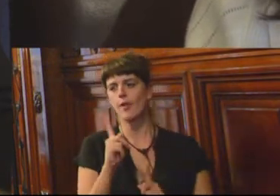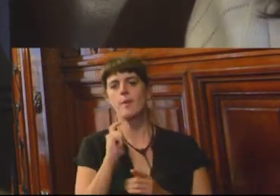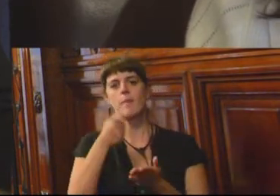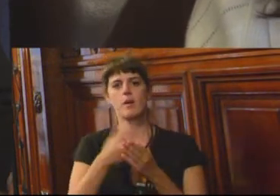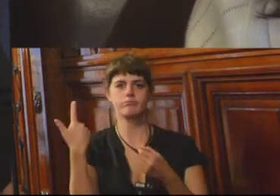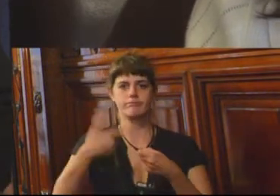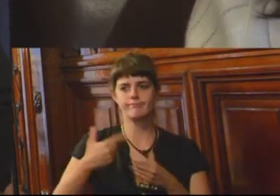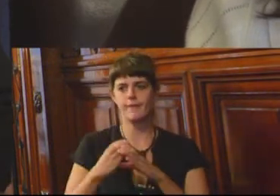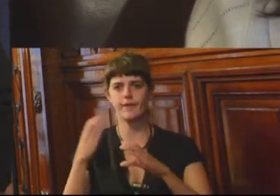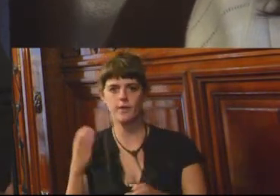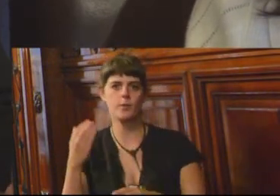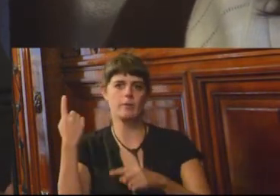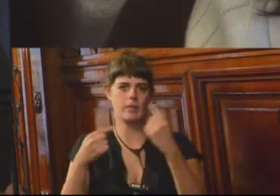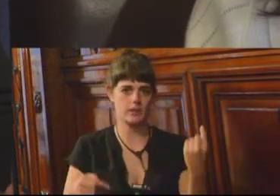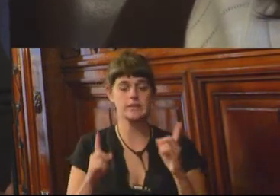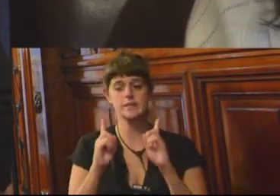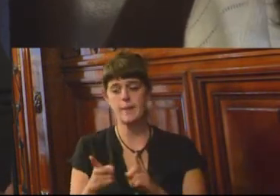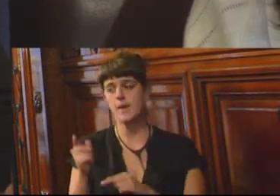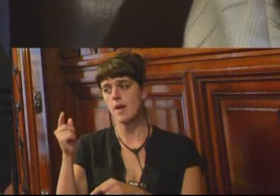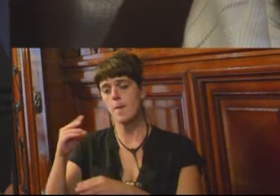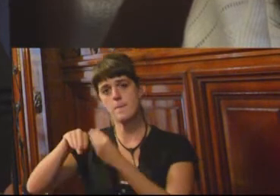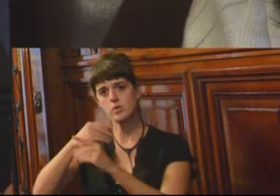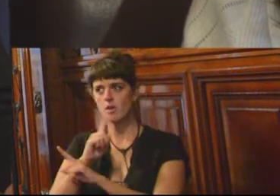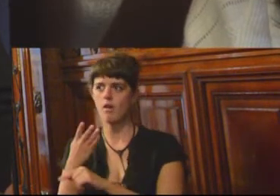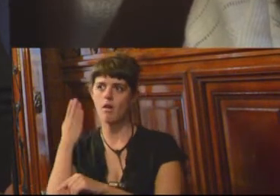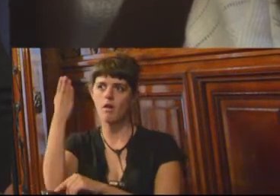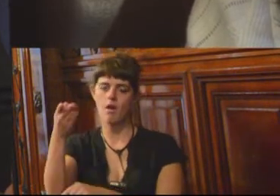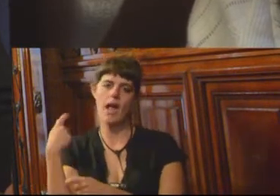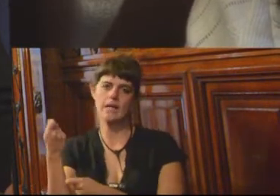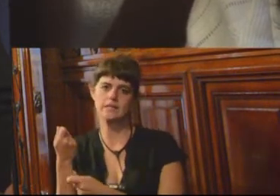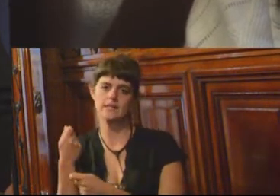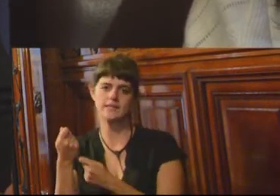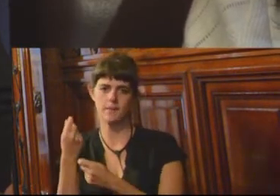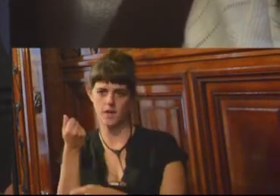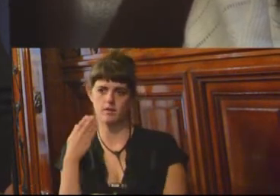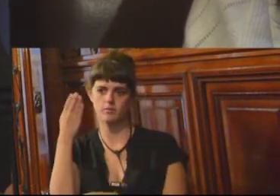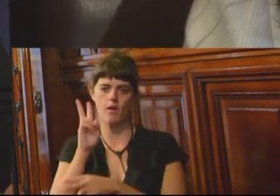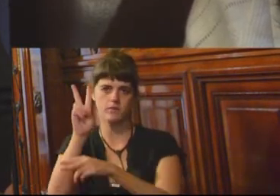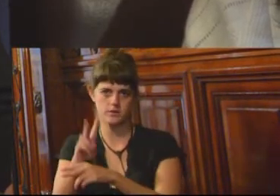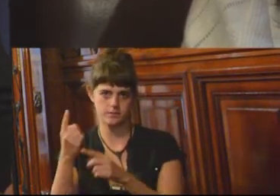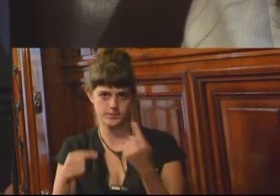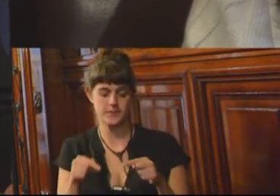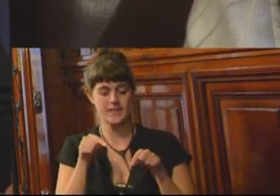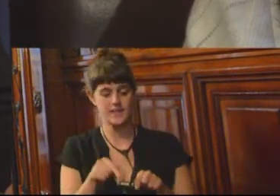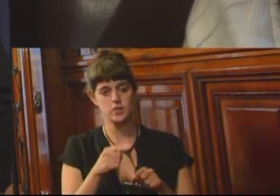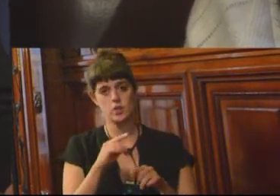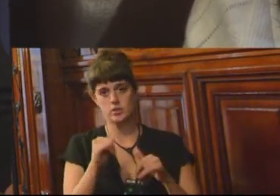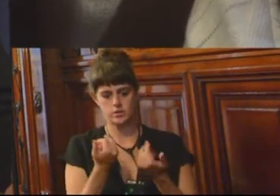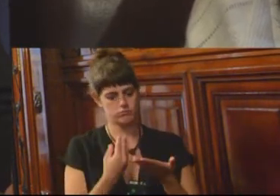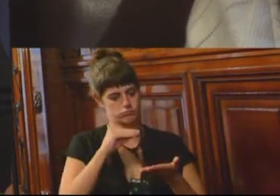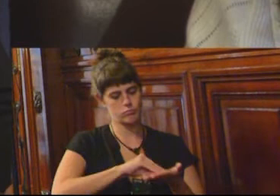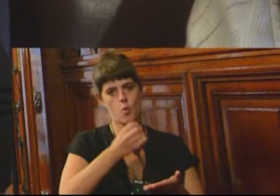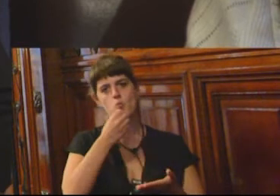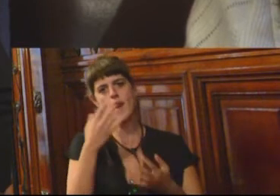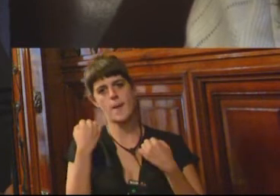también a los mismos familiares de las personas en detención. Esta experiencia se cuenta registrada como buena práctica del Tribunal Enocriminal de la